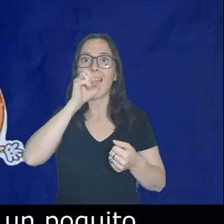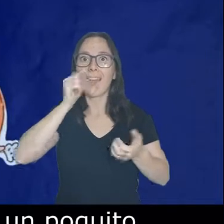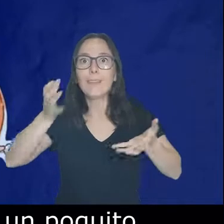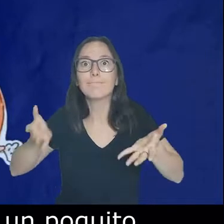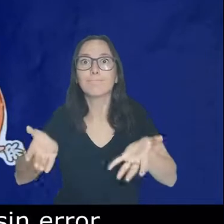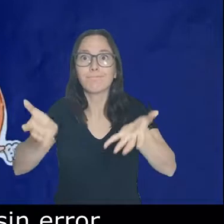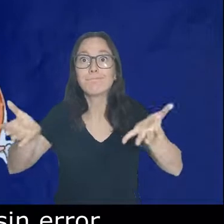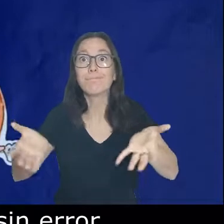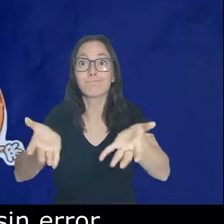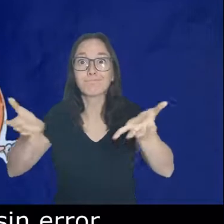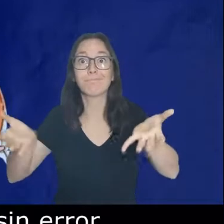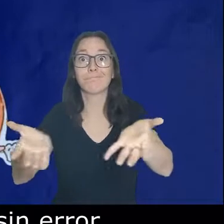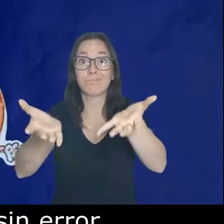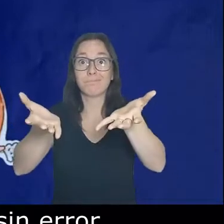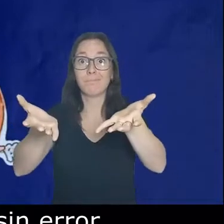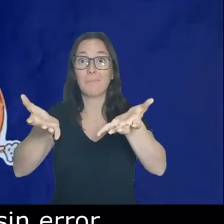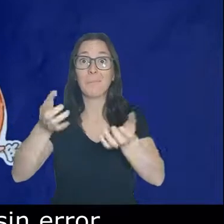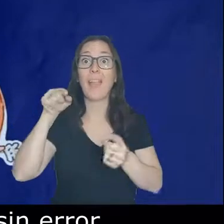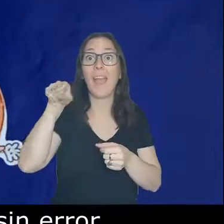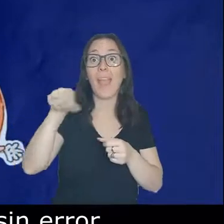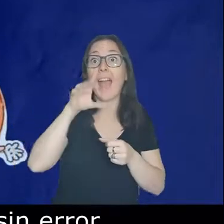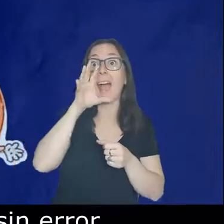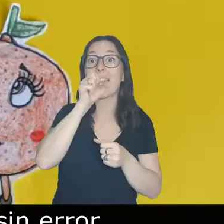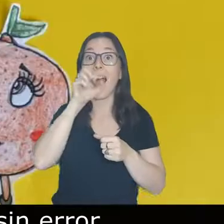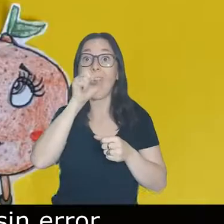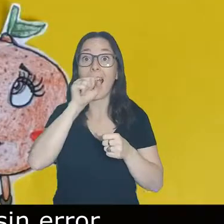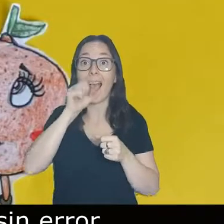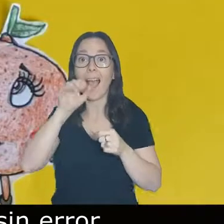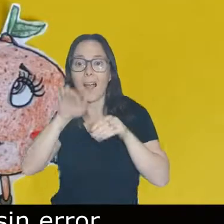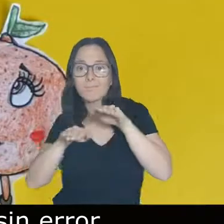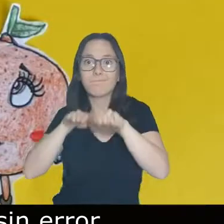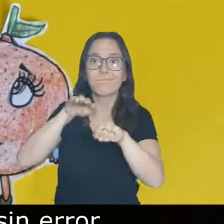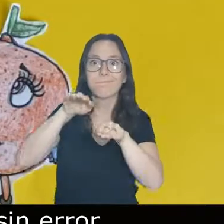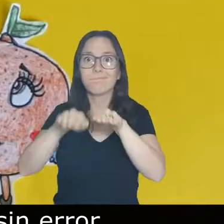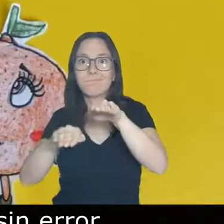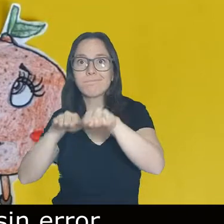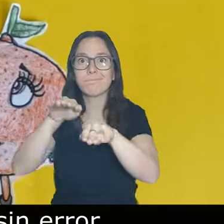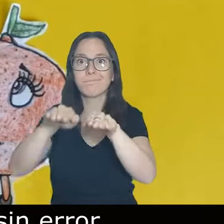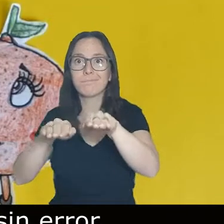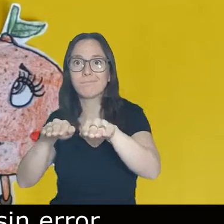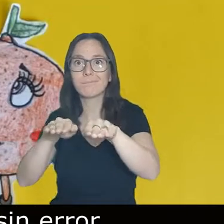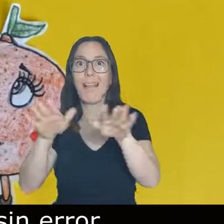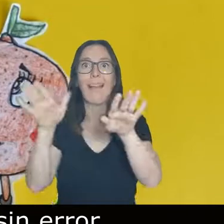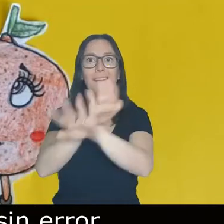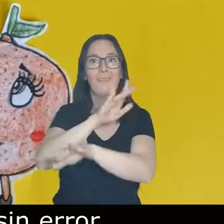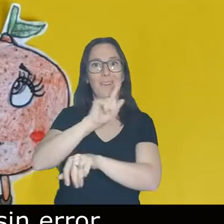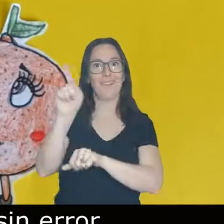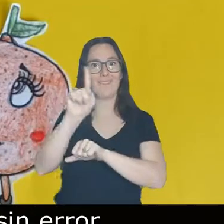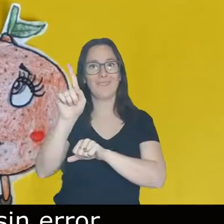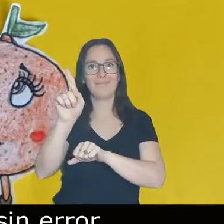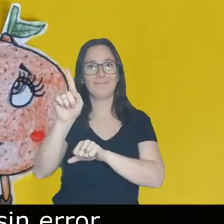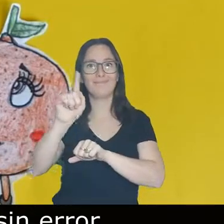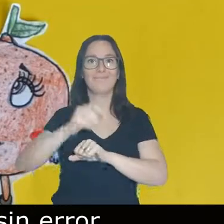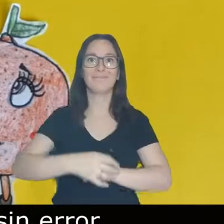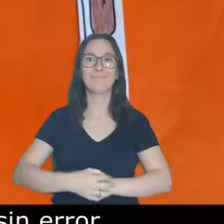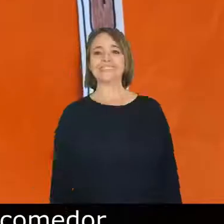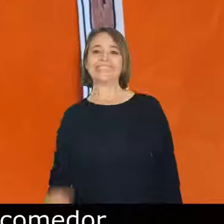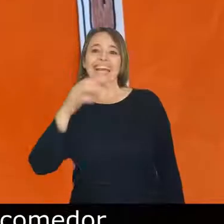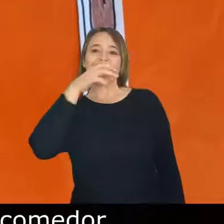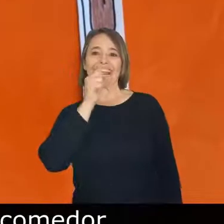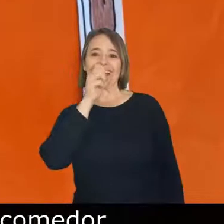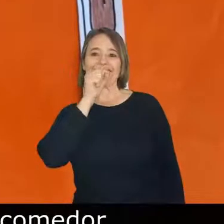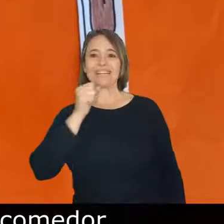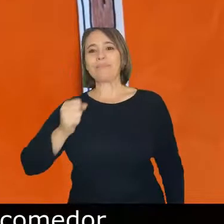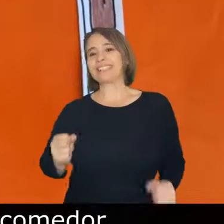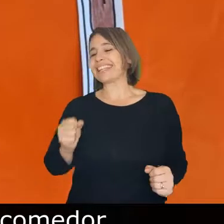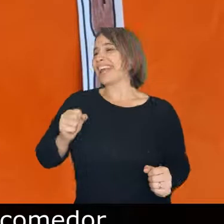empujó un poquito Y dio su primer pasito La naranja sin error La